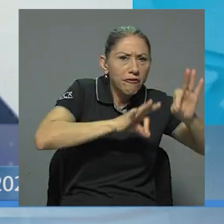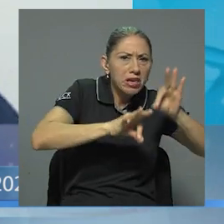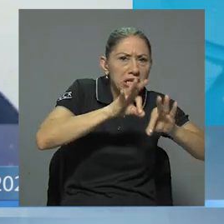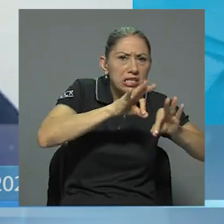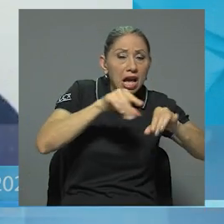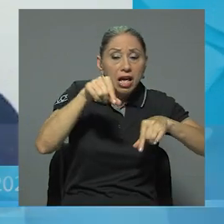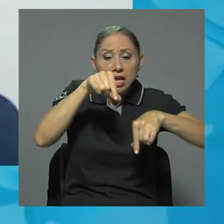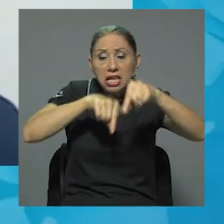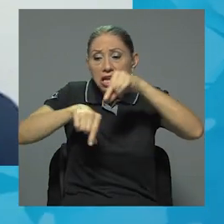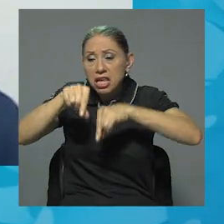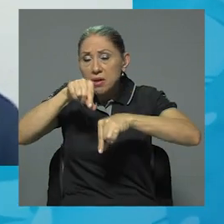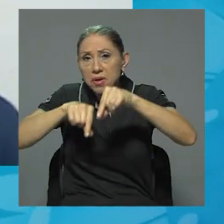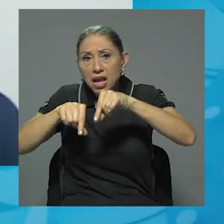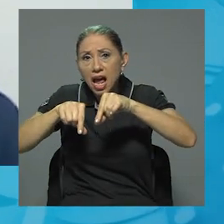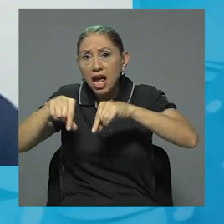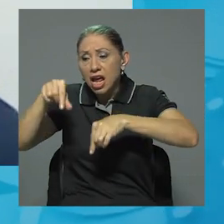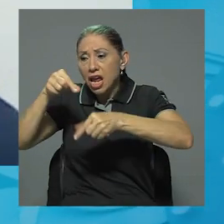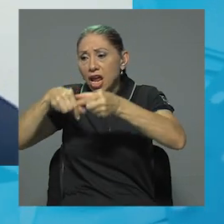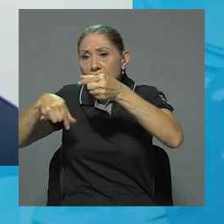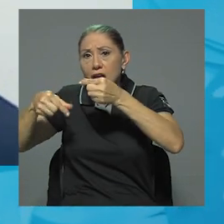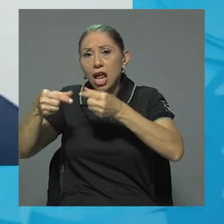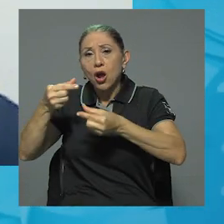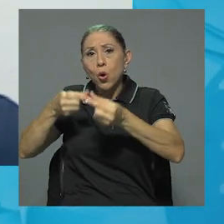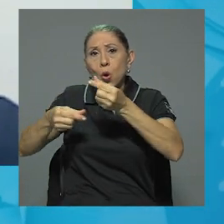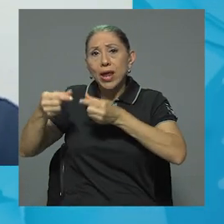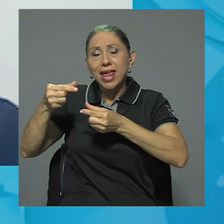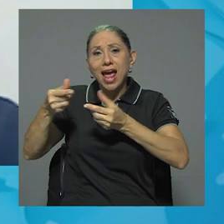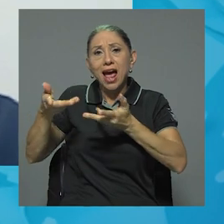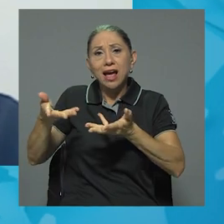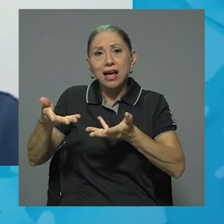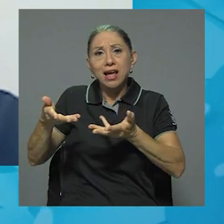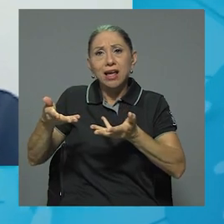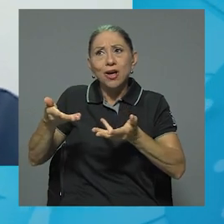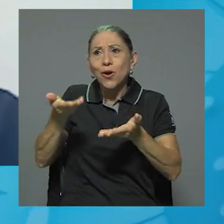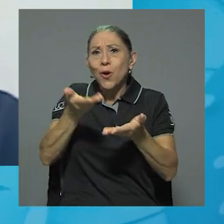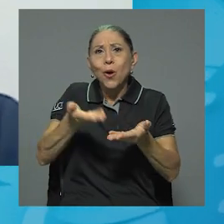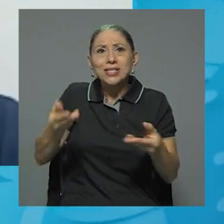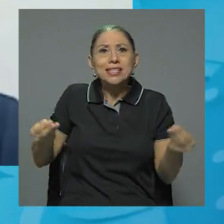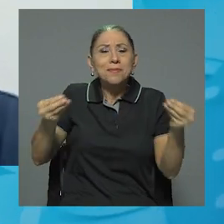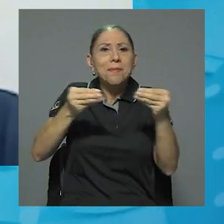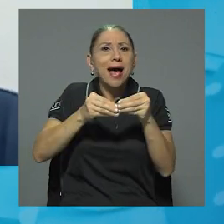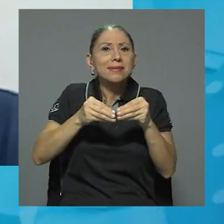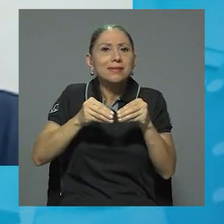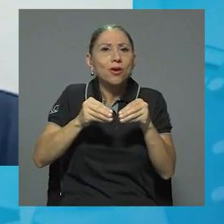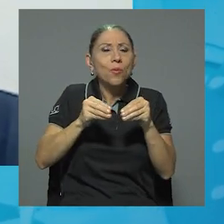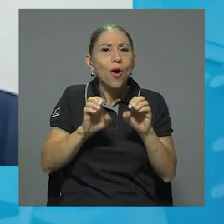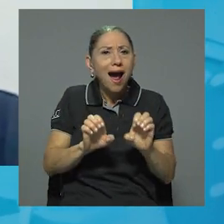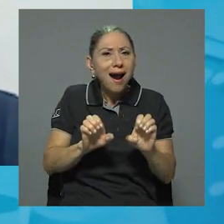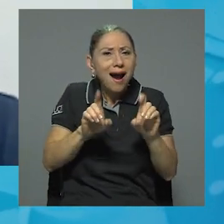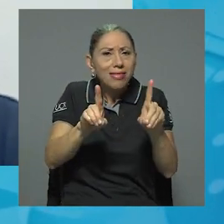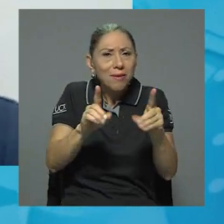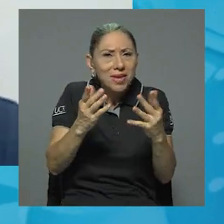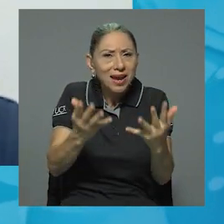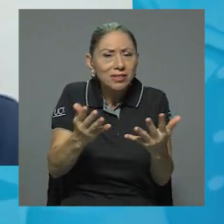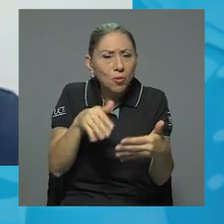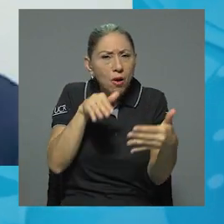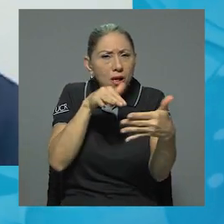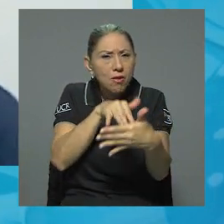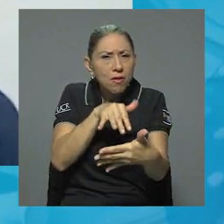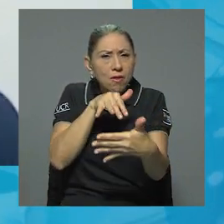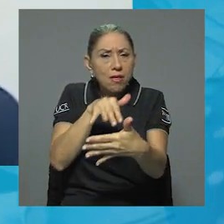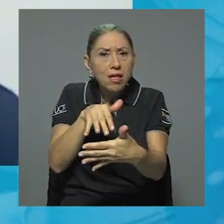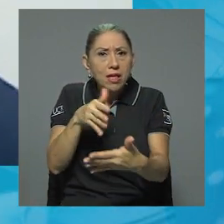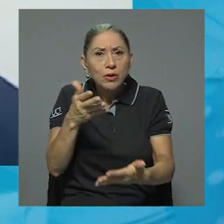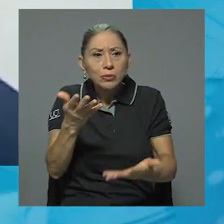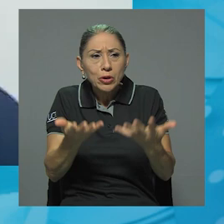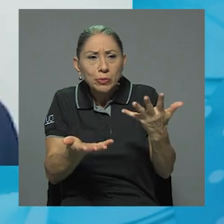en geología, en cosas más meramente académicas, en el sentido de que tal vez